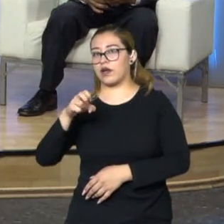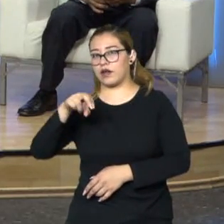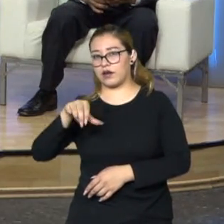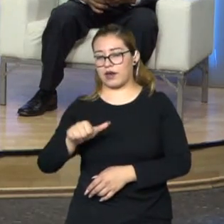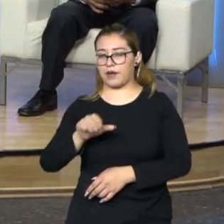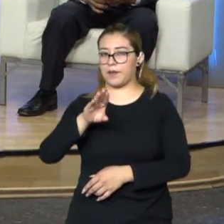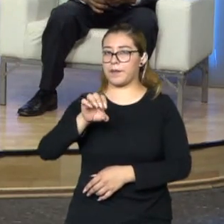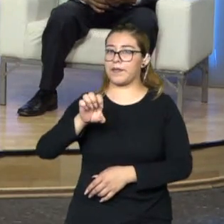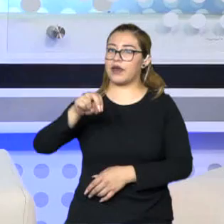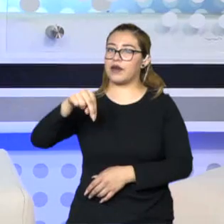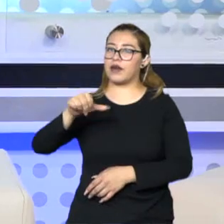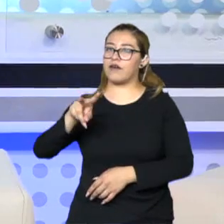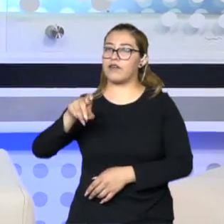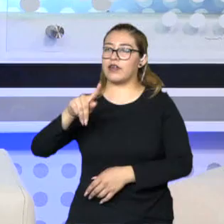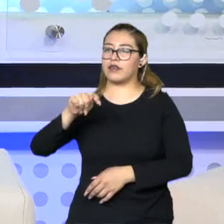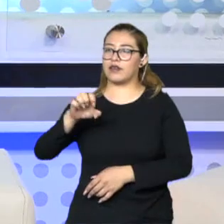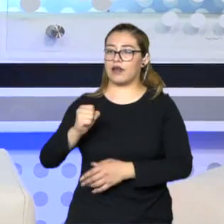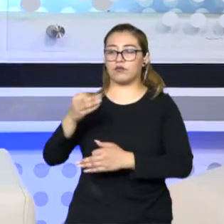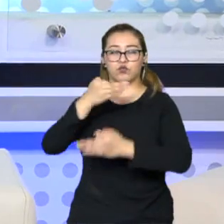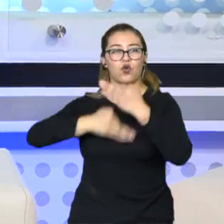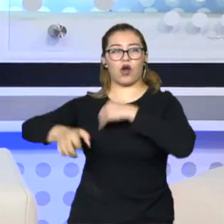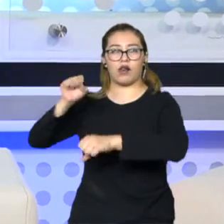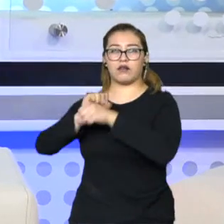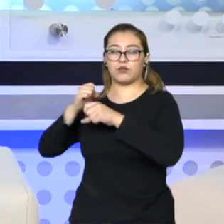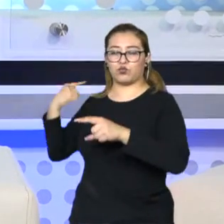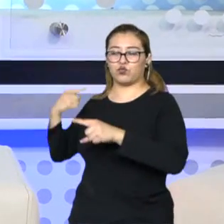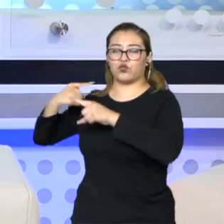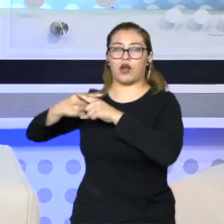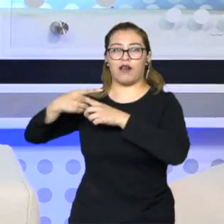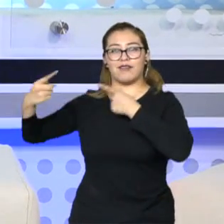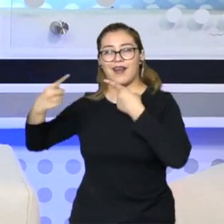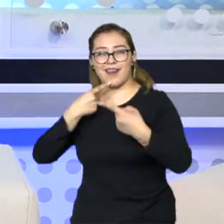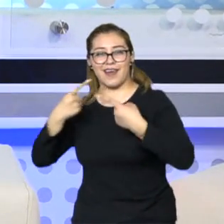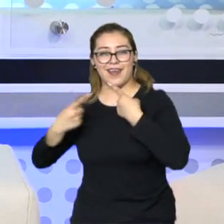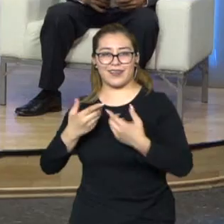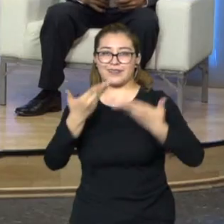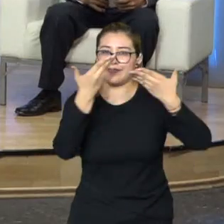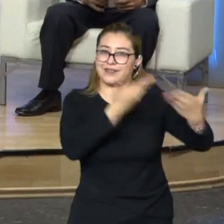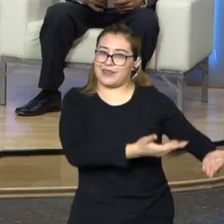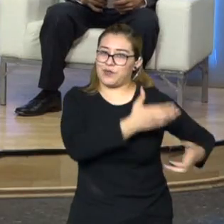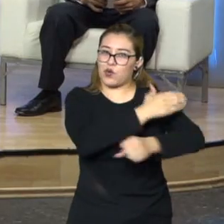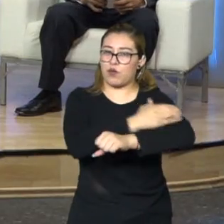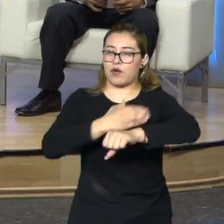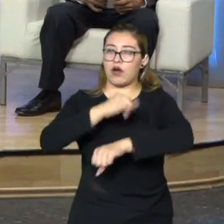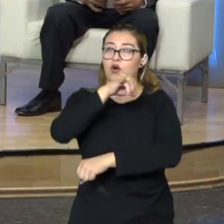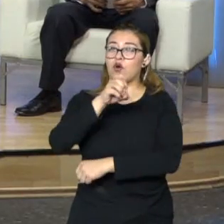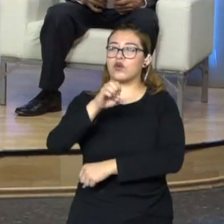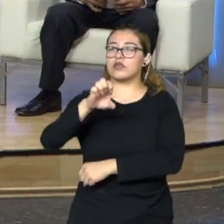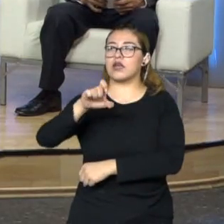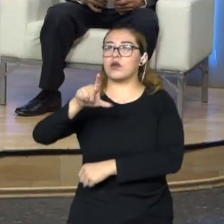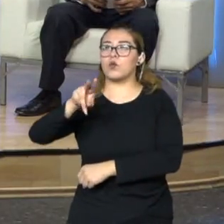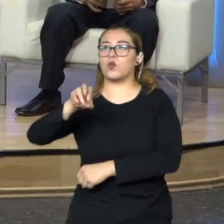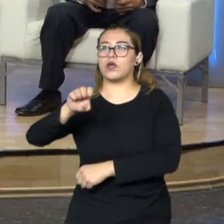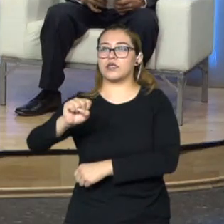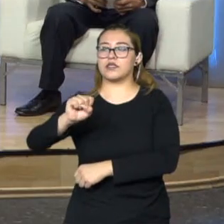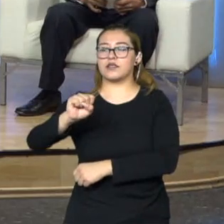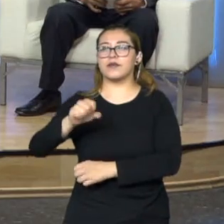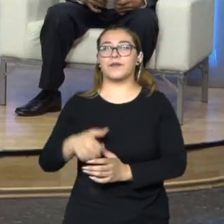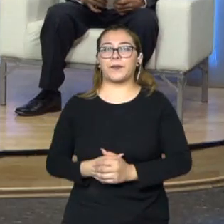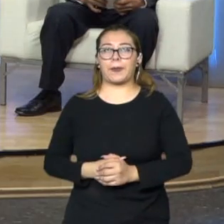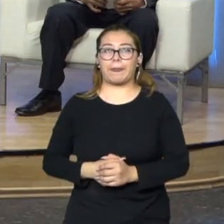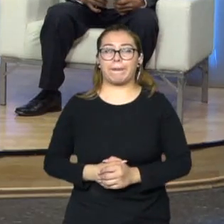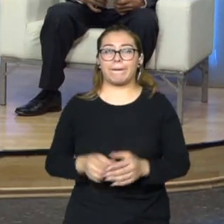platico con mi compañero José Luis Juárez, aquí presente, el maestro José Luis Juárez. Y hablaba también precisamente en una